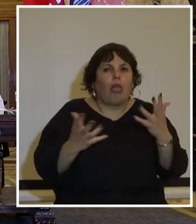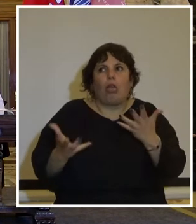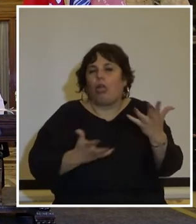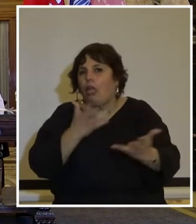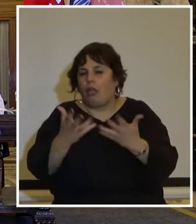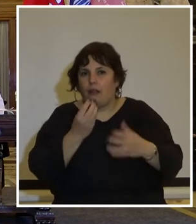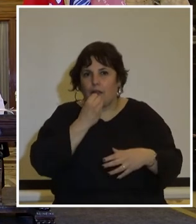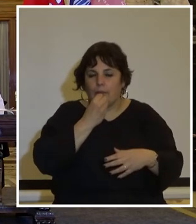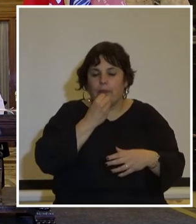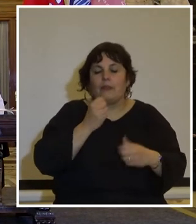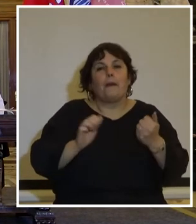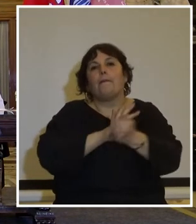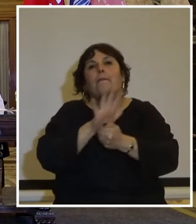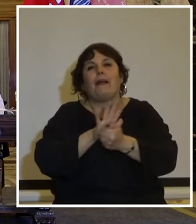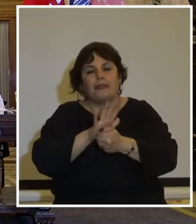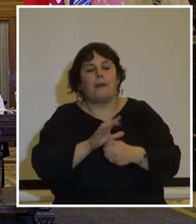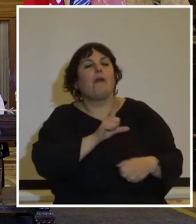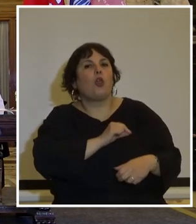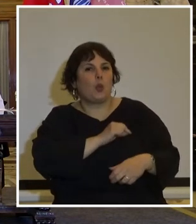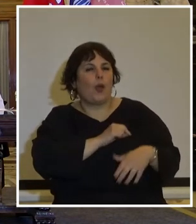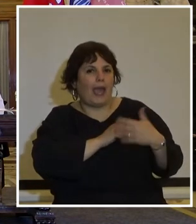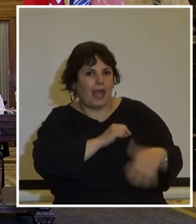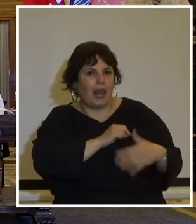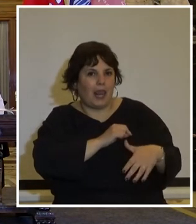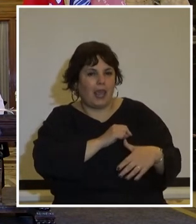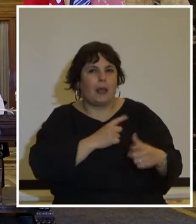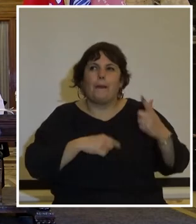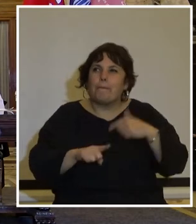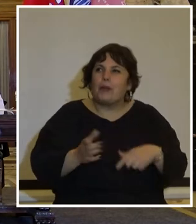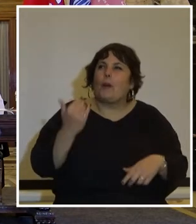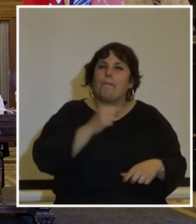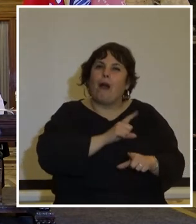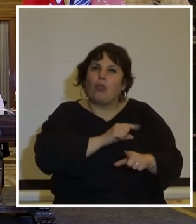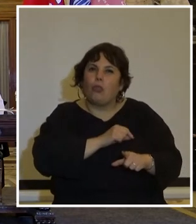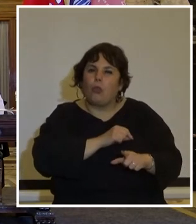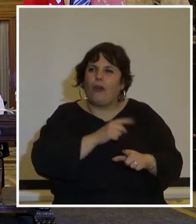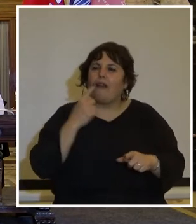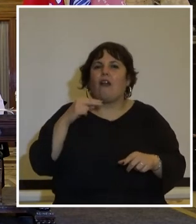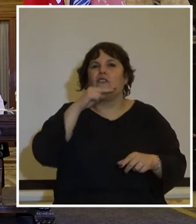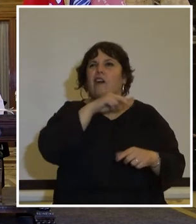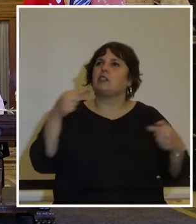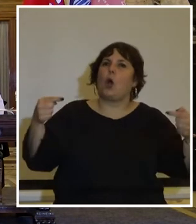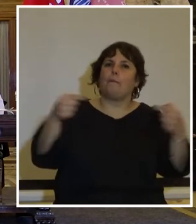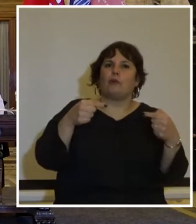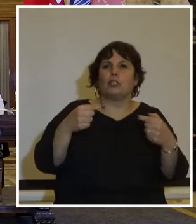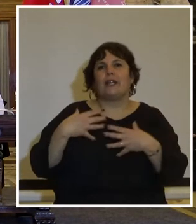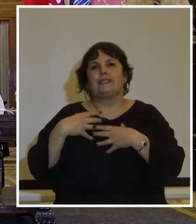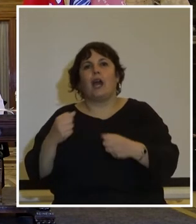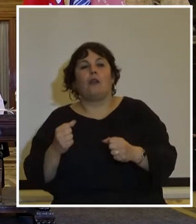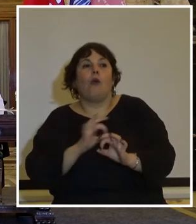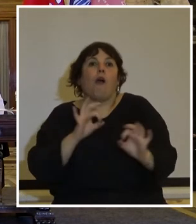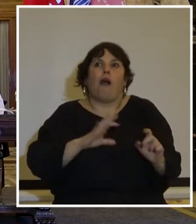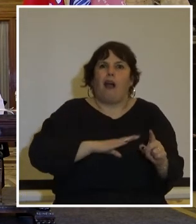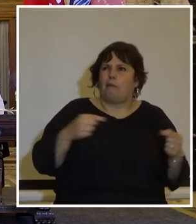la pandemia nos duele profundamente pero más nos duele que se plantee la falsa oposición entre salud o hambre